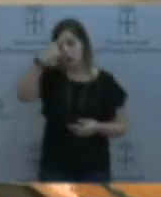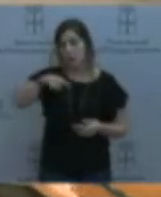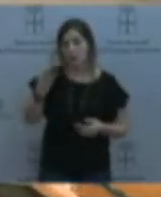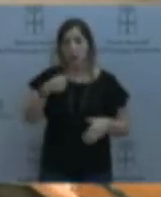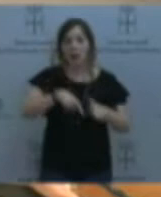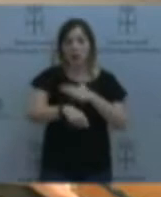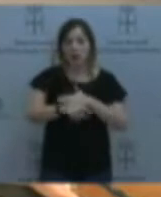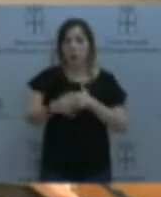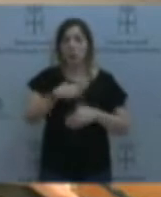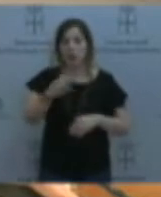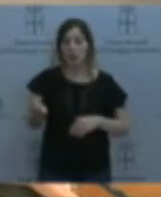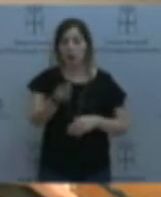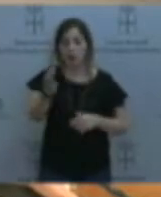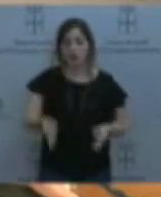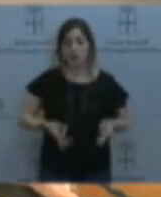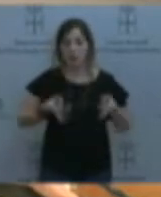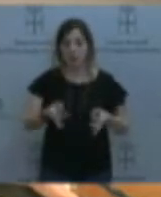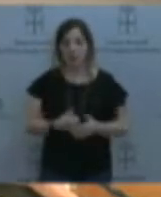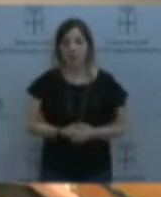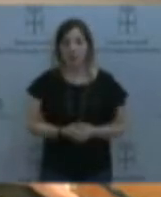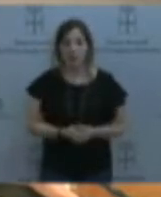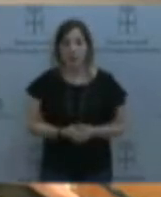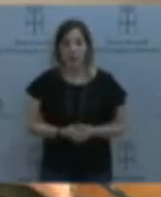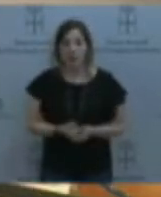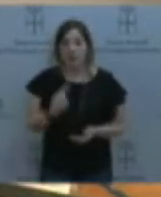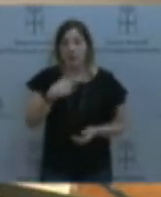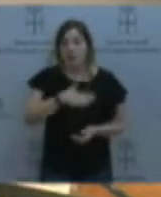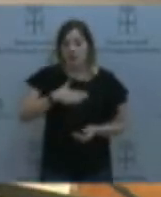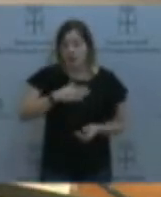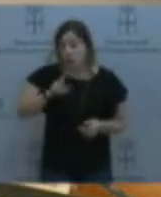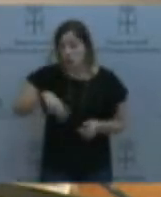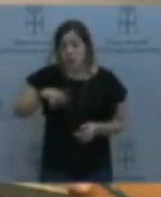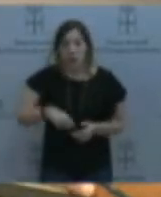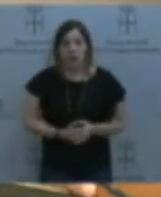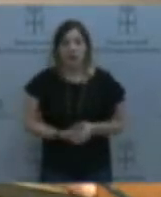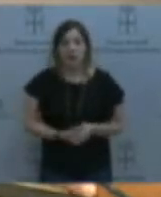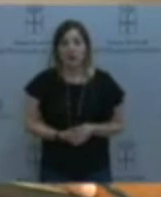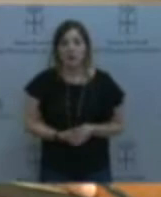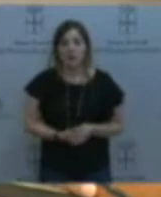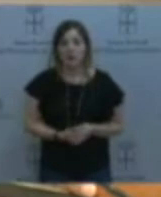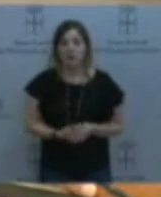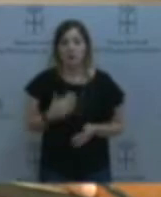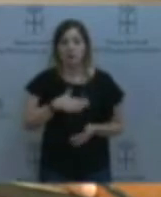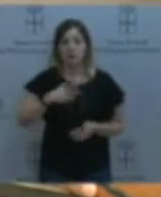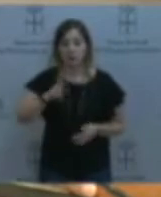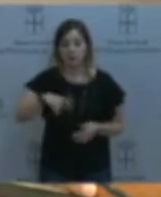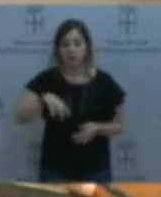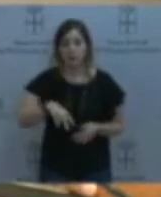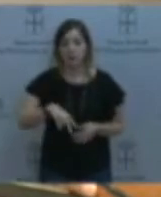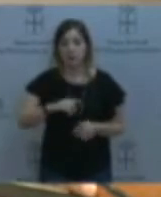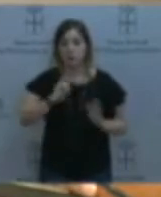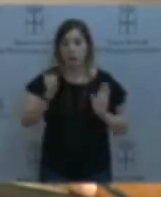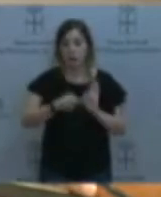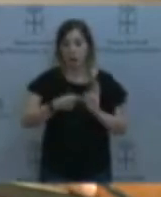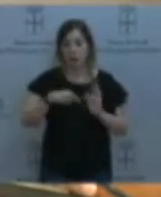estamos satisfechos, creo que nunca podríamos estar satisfechos del todo de la gestión que hacemos de un